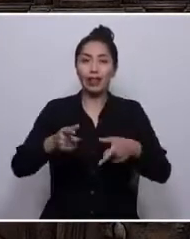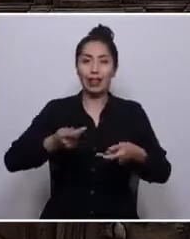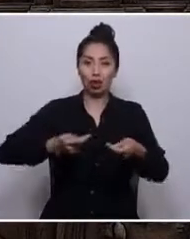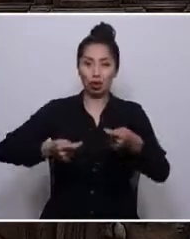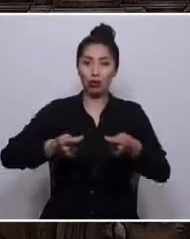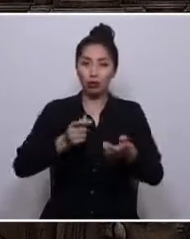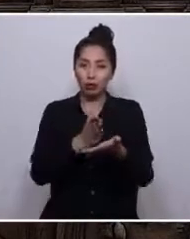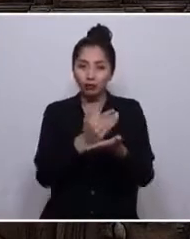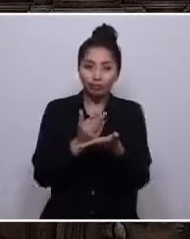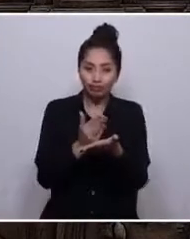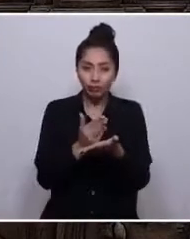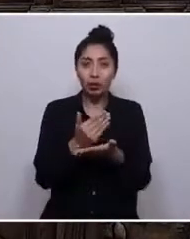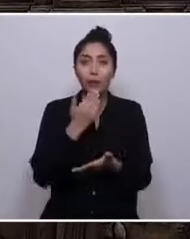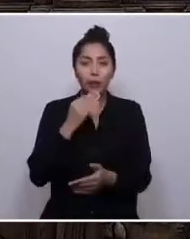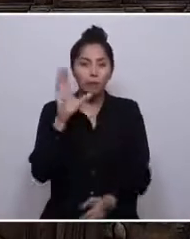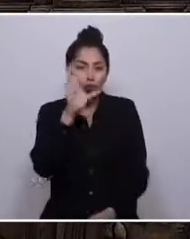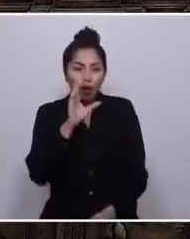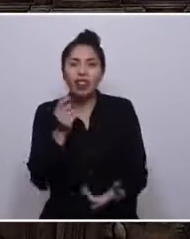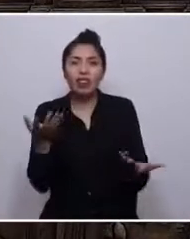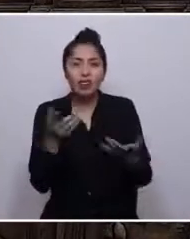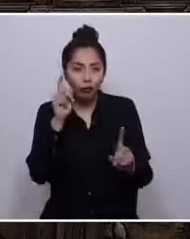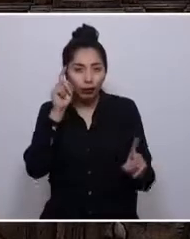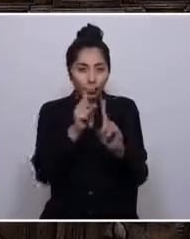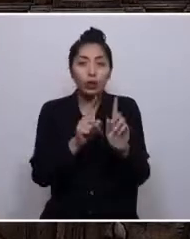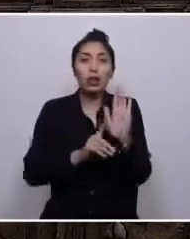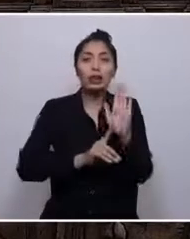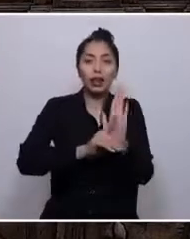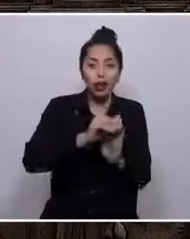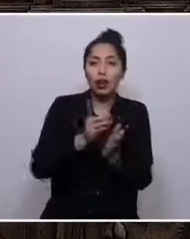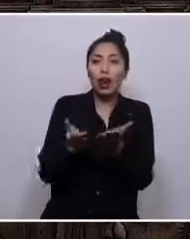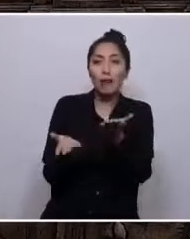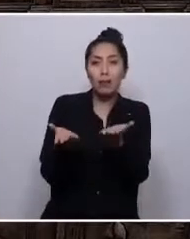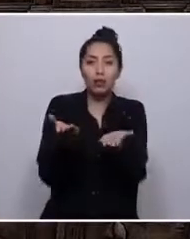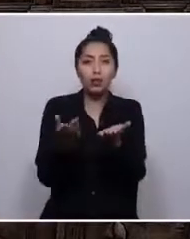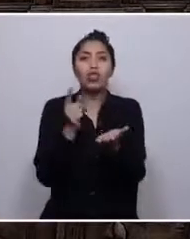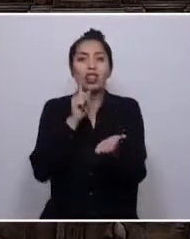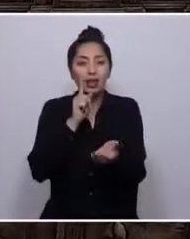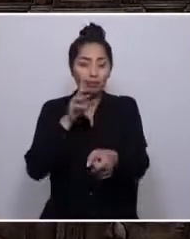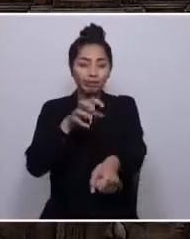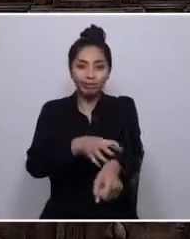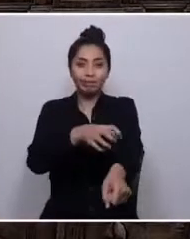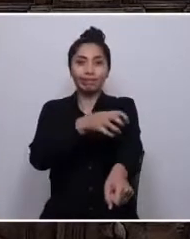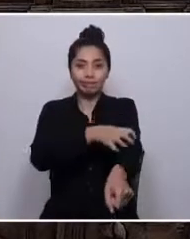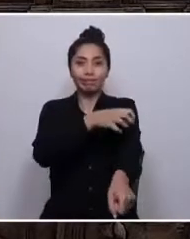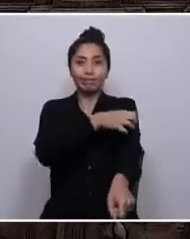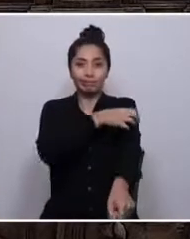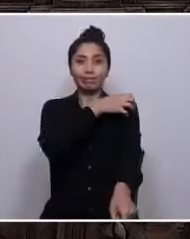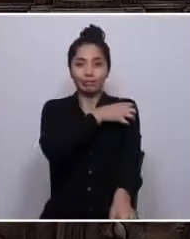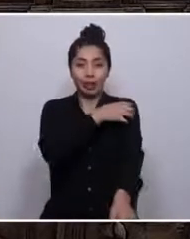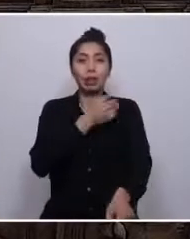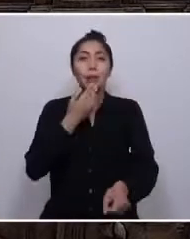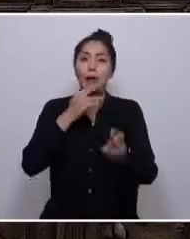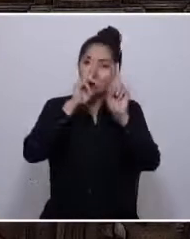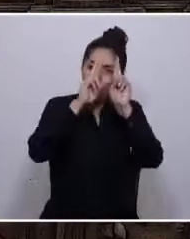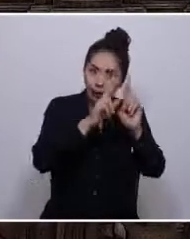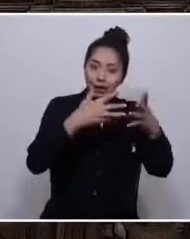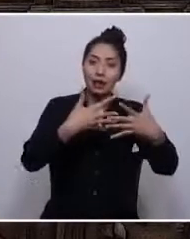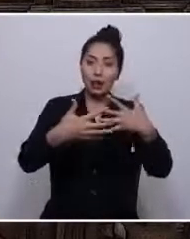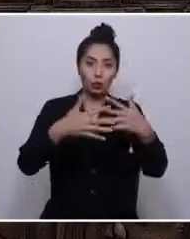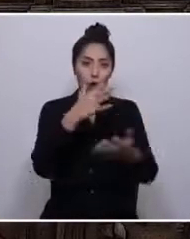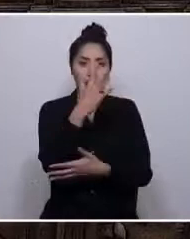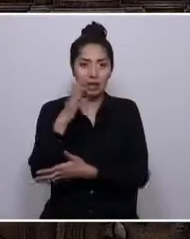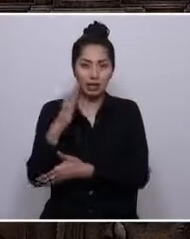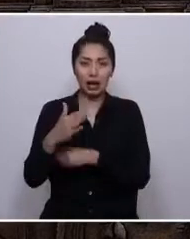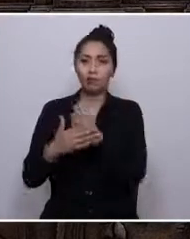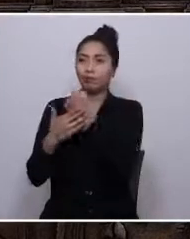a la búsqueda de un desarrollo armonioso en las regiones y en el centro, respetuoso de la naturaleza y con solidaridad